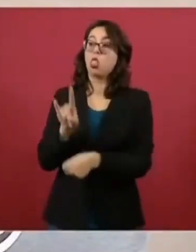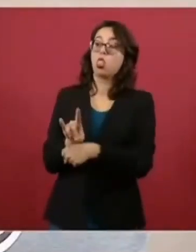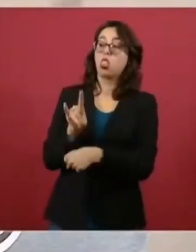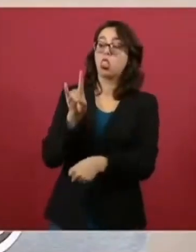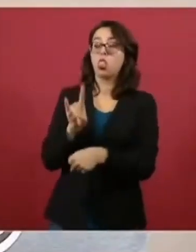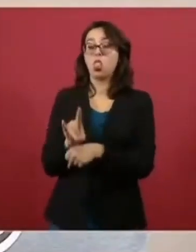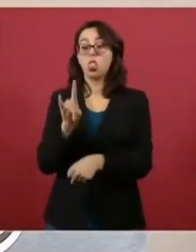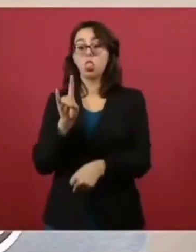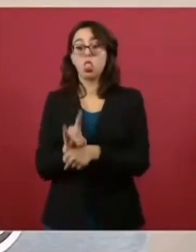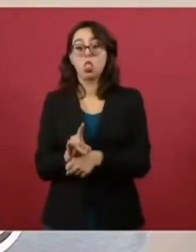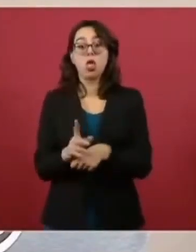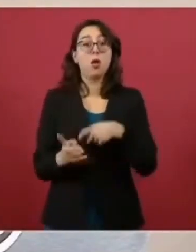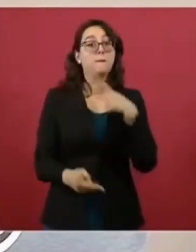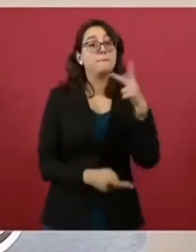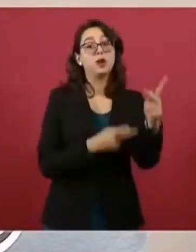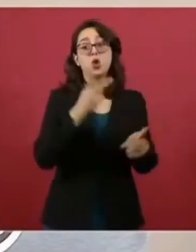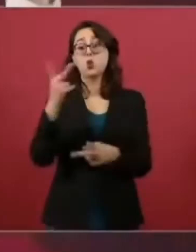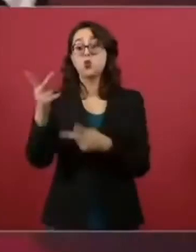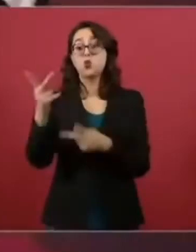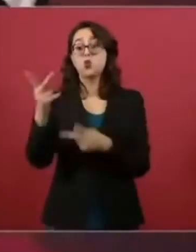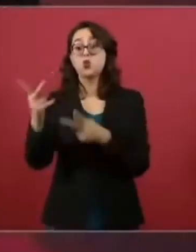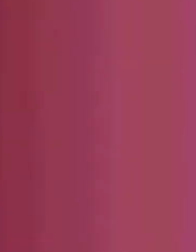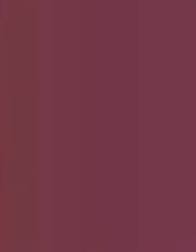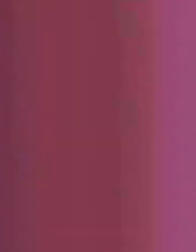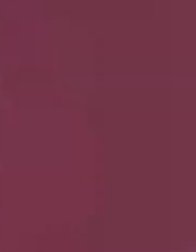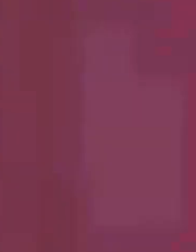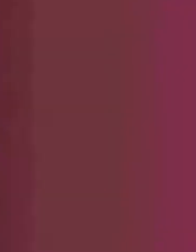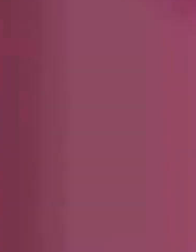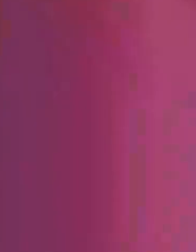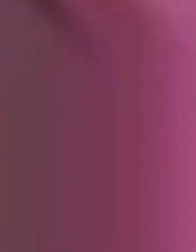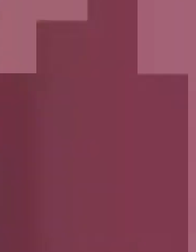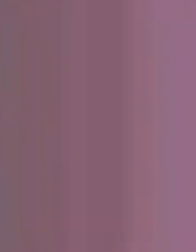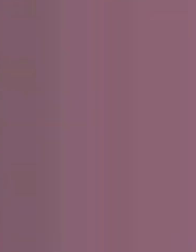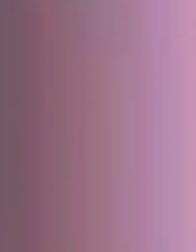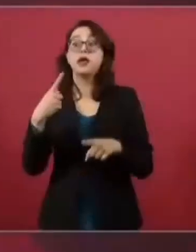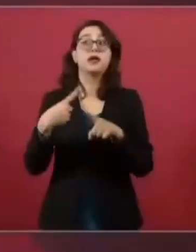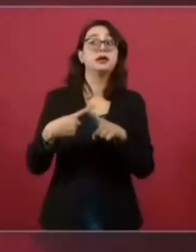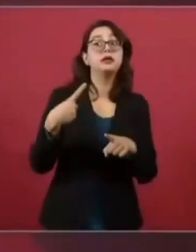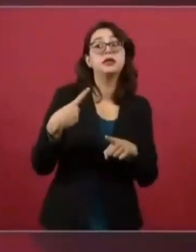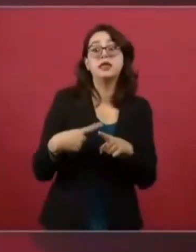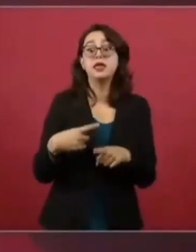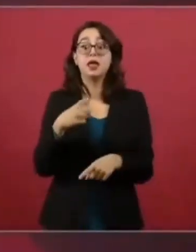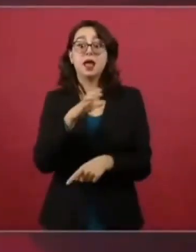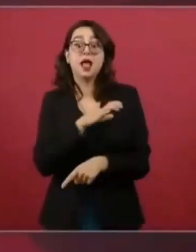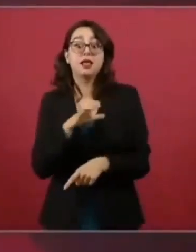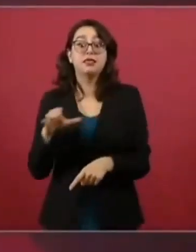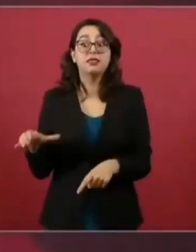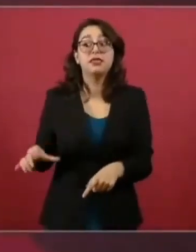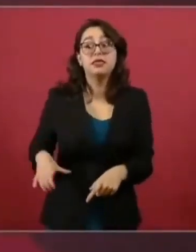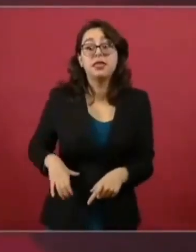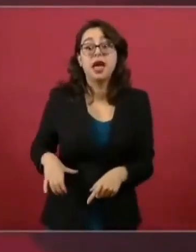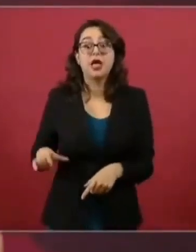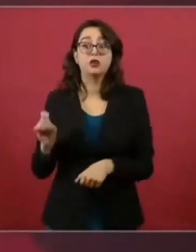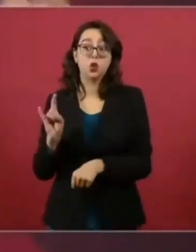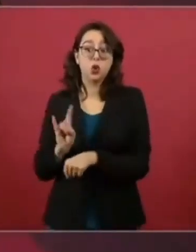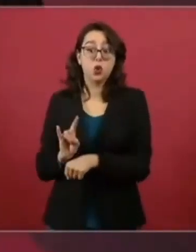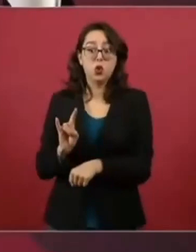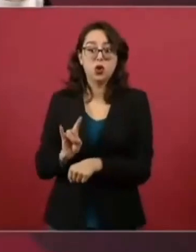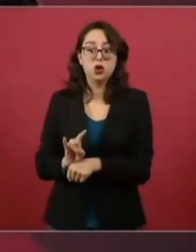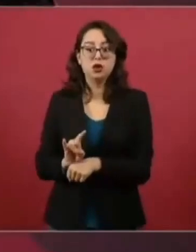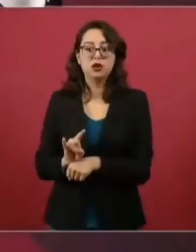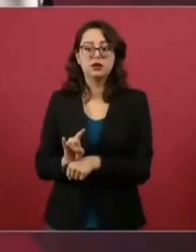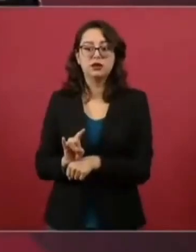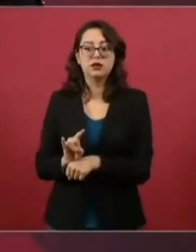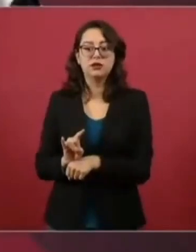Y como ya habían echado a andar la cargada, se